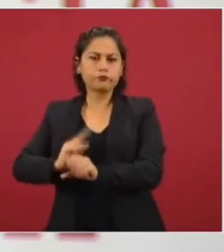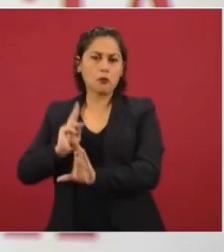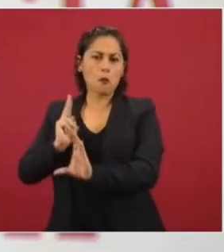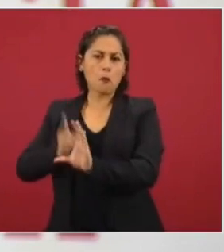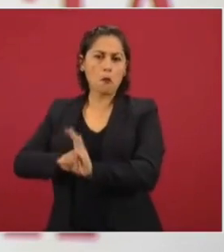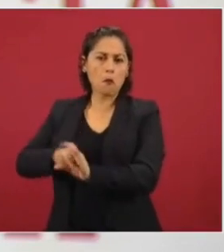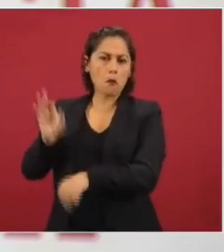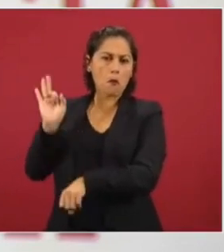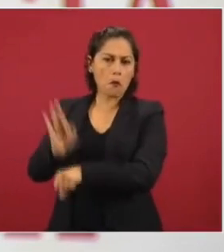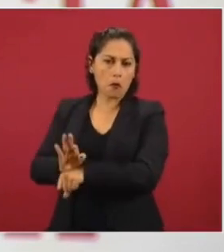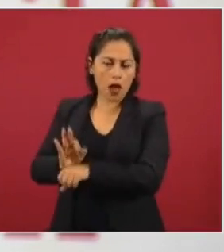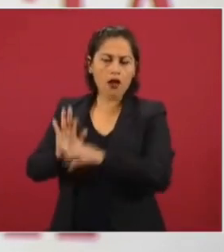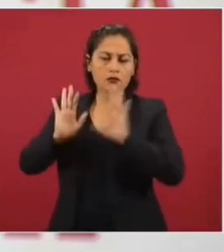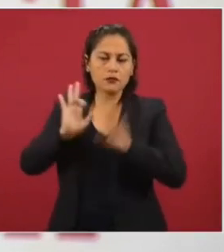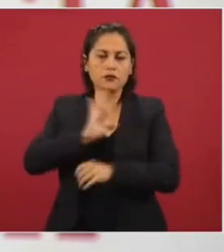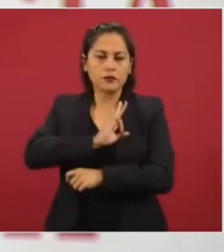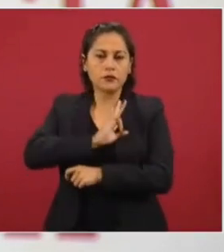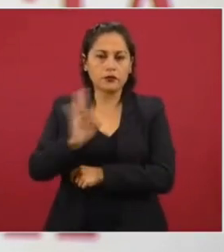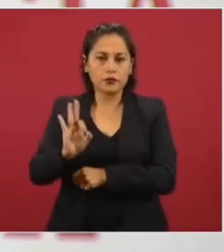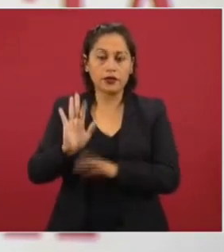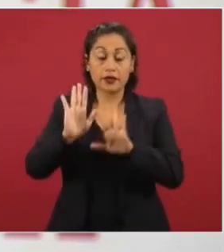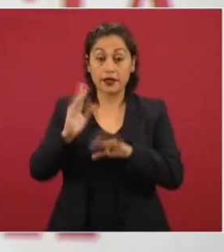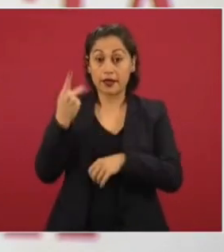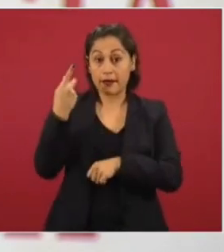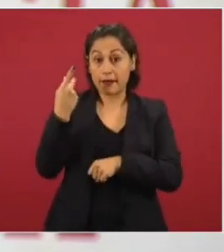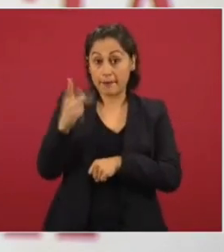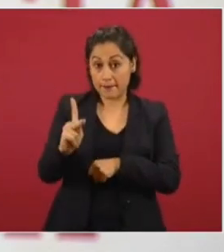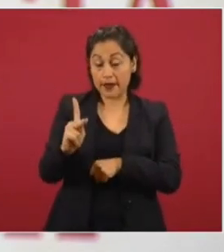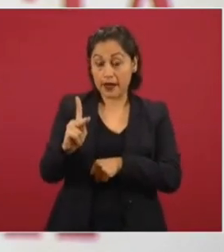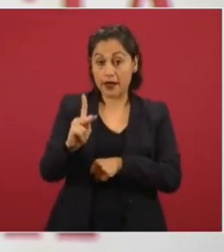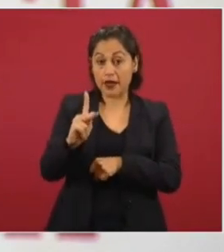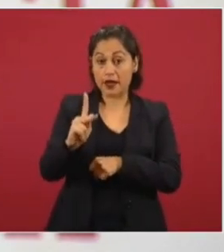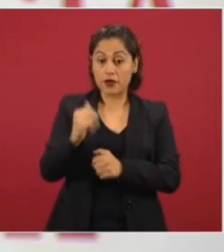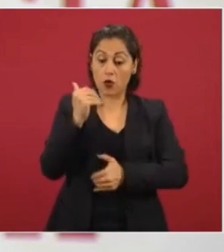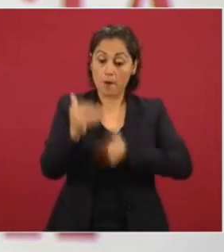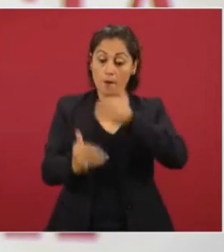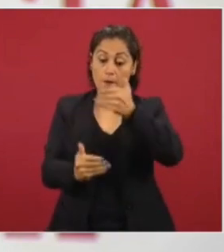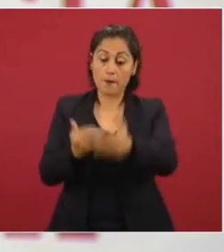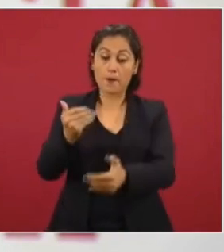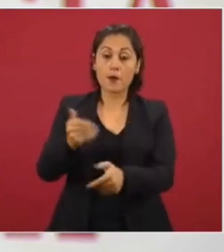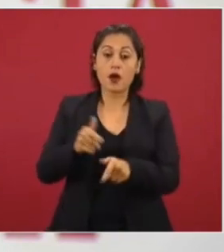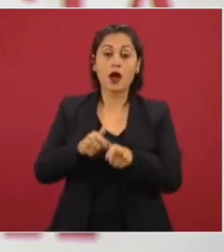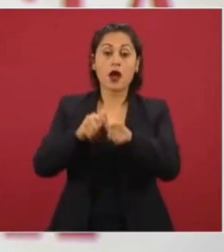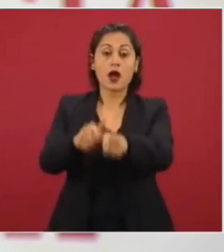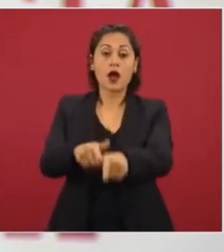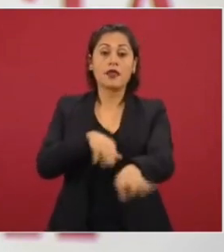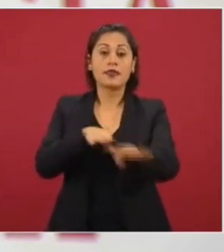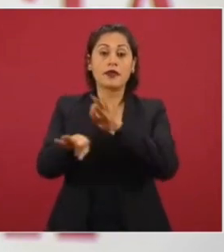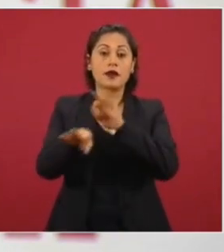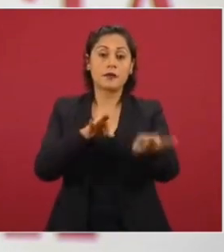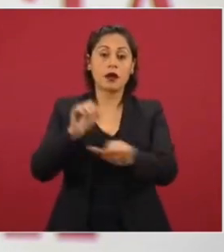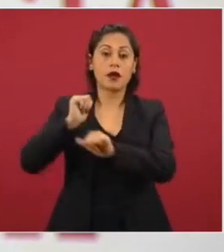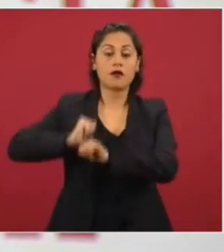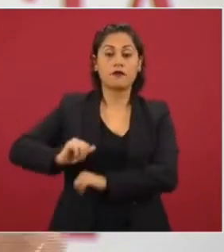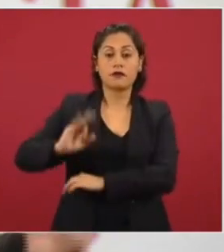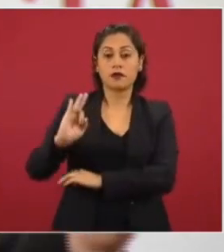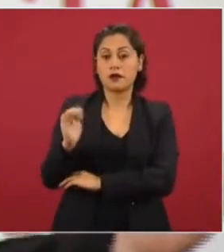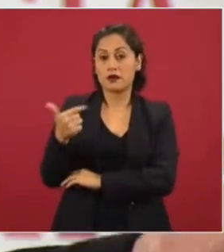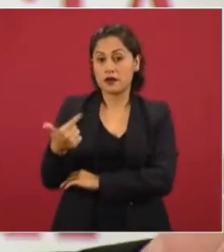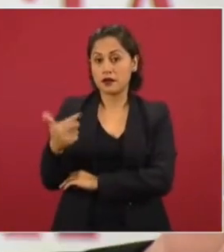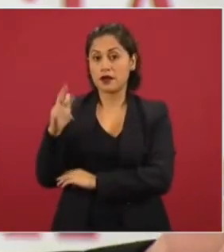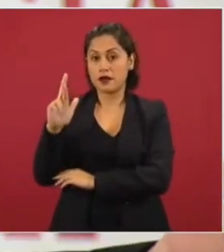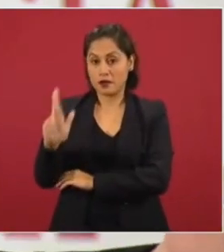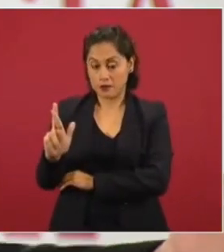Entonces, lo que significa es que, conforme a los procedimientos que está llevando la Fiscalía General de la República, hay también